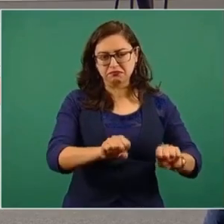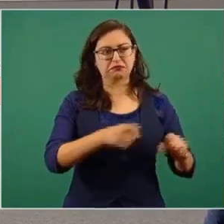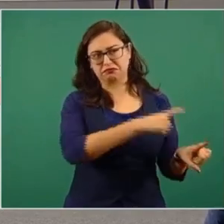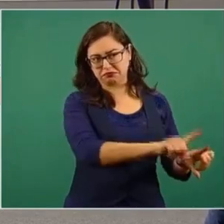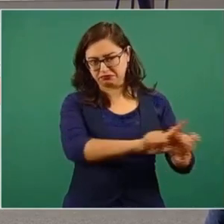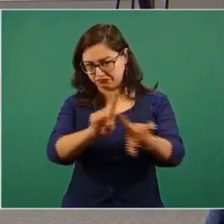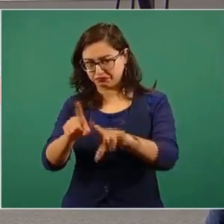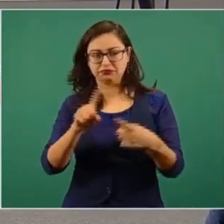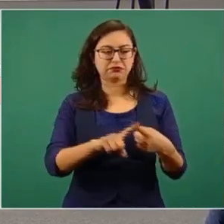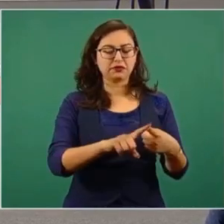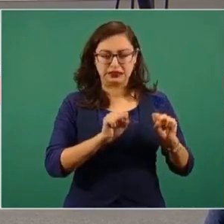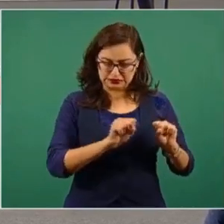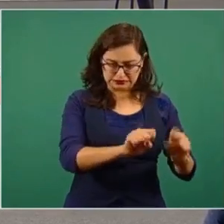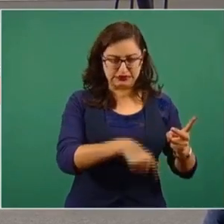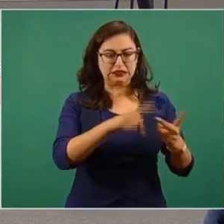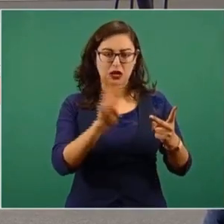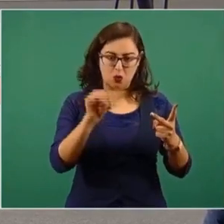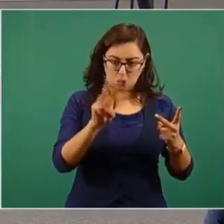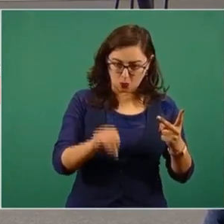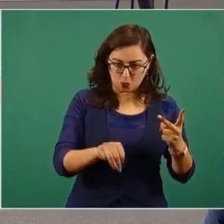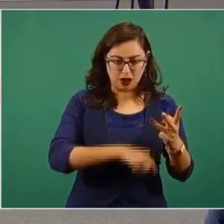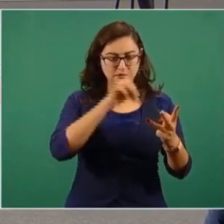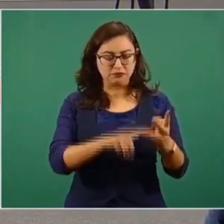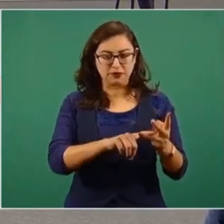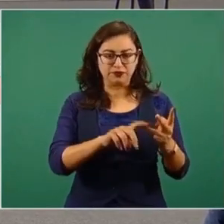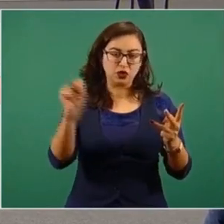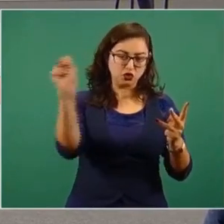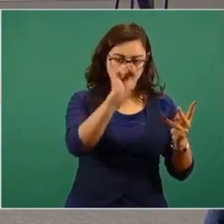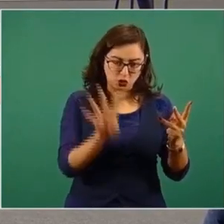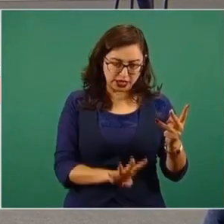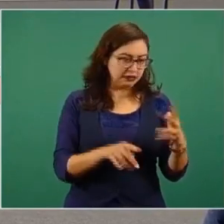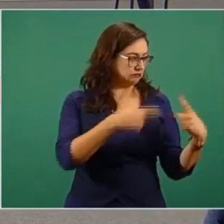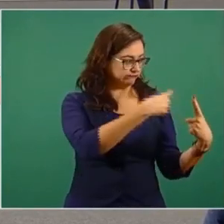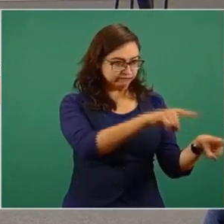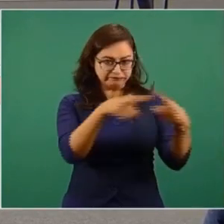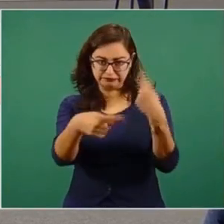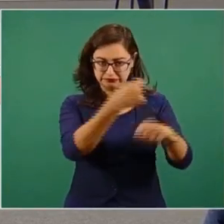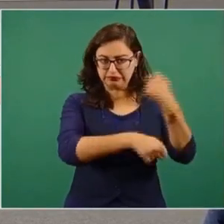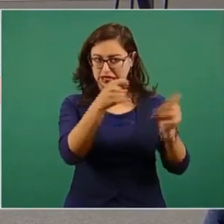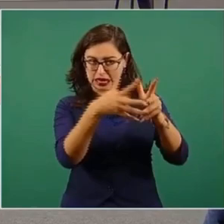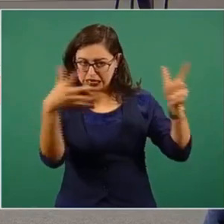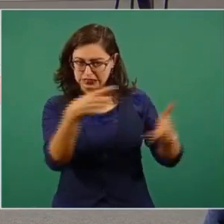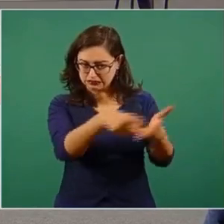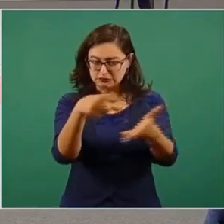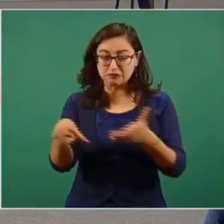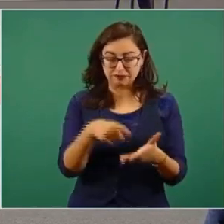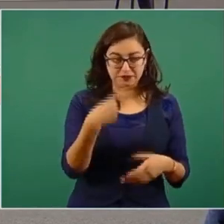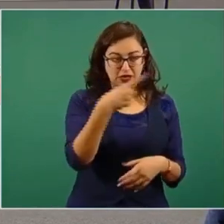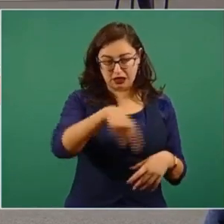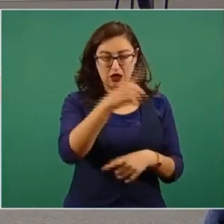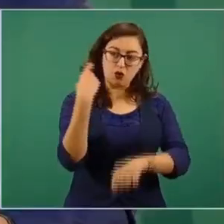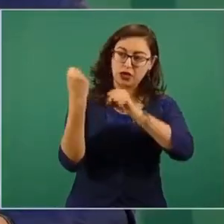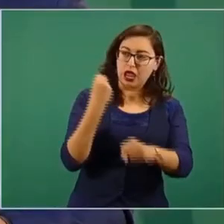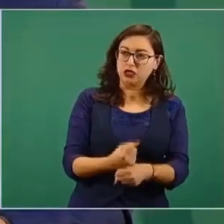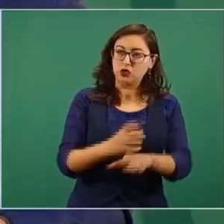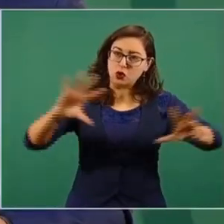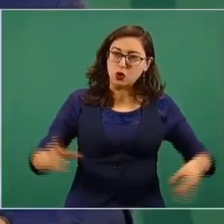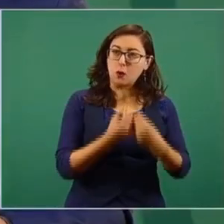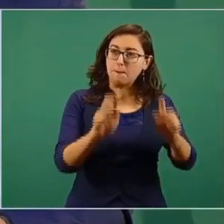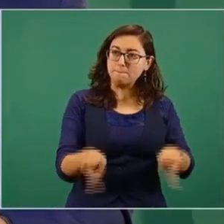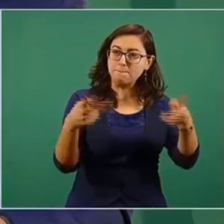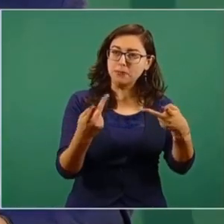esto es Checarabue, Walmart, Toriana, etcétera, etcétera, todas, en 2019 vendieron